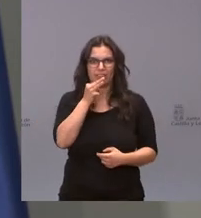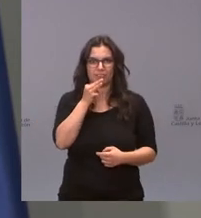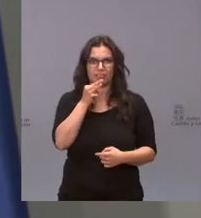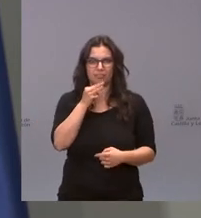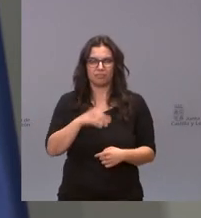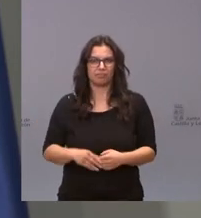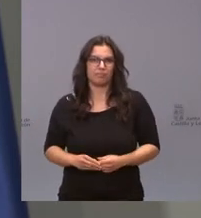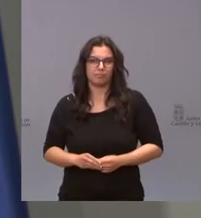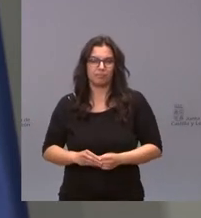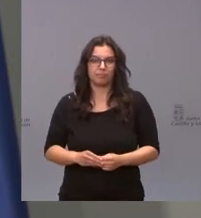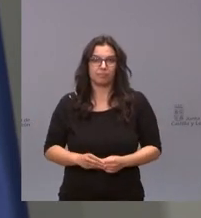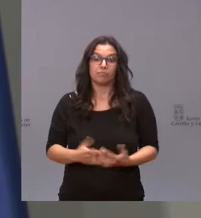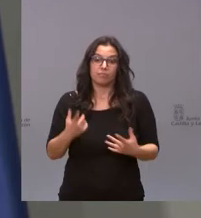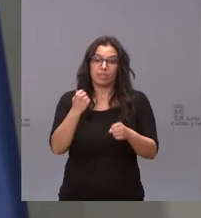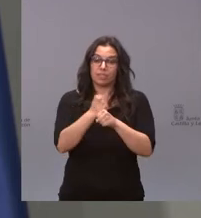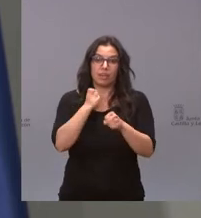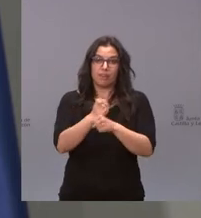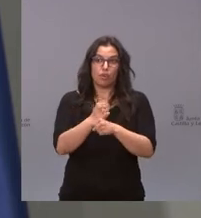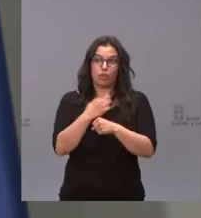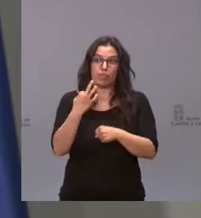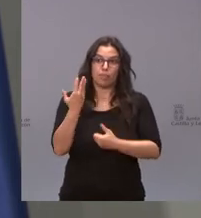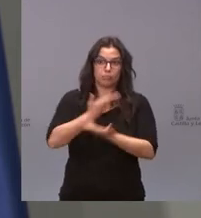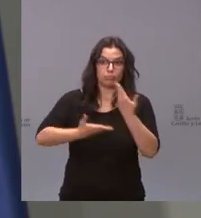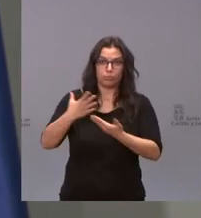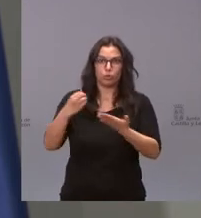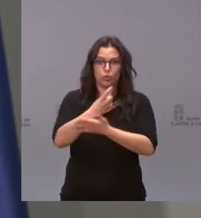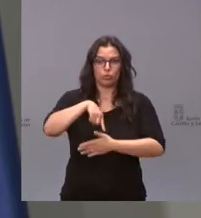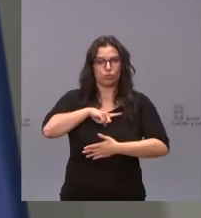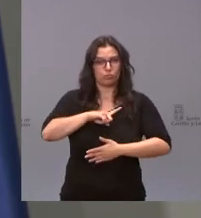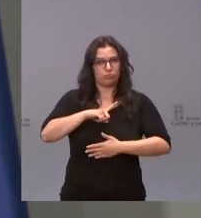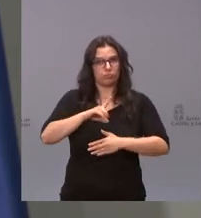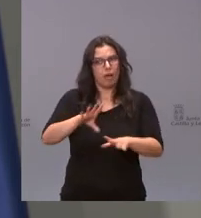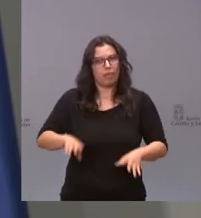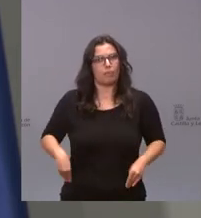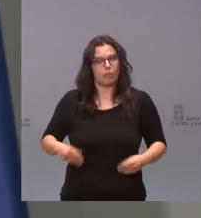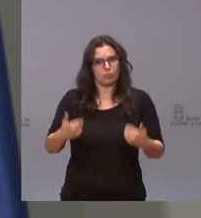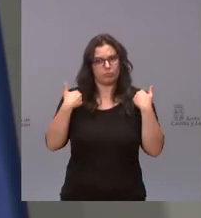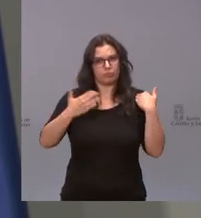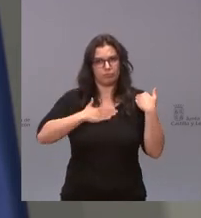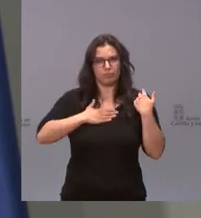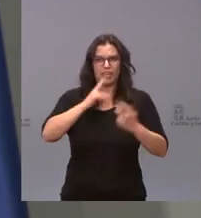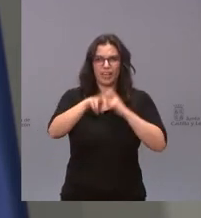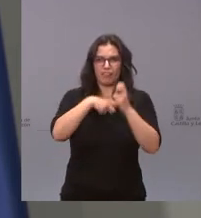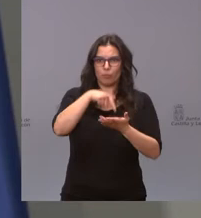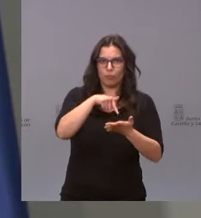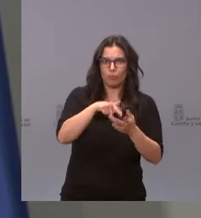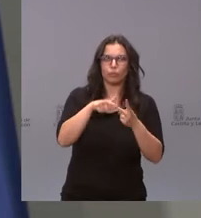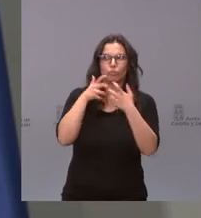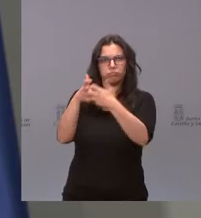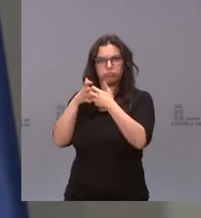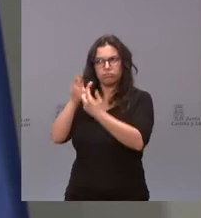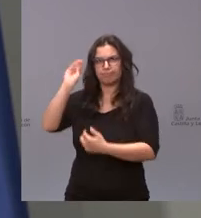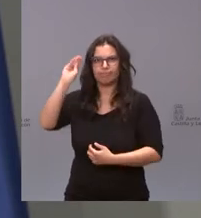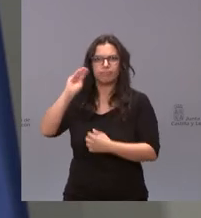por tanto esto es una tarea de todos nosotros asumimos nuestra parte nuestra parte de reforma fiscal nuestra parte de pelear en Europa nuestra